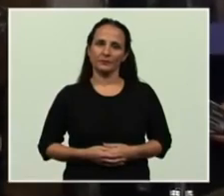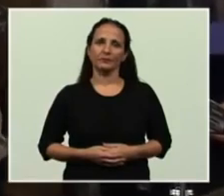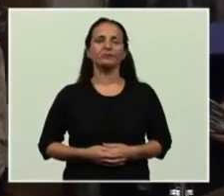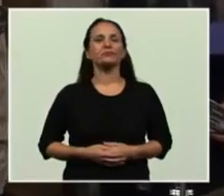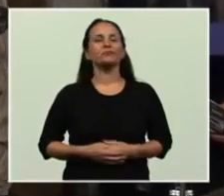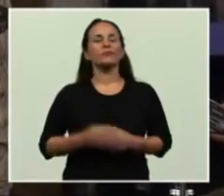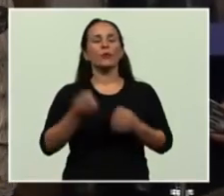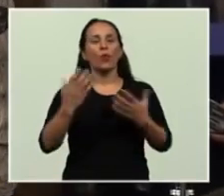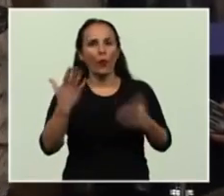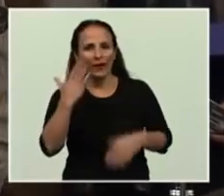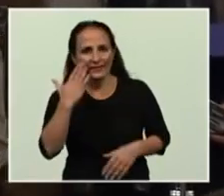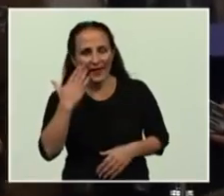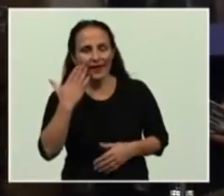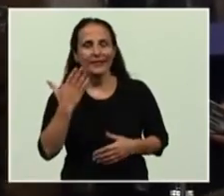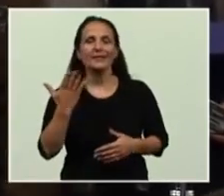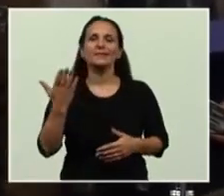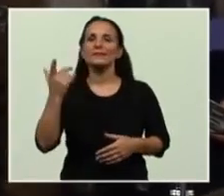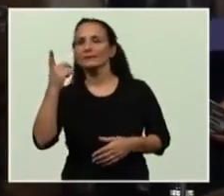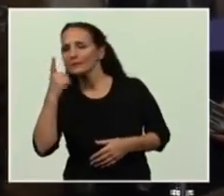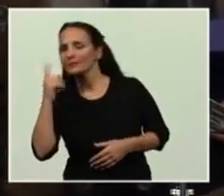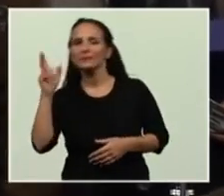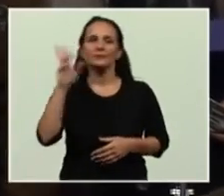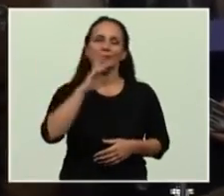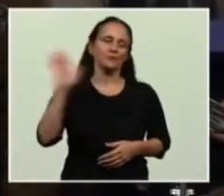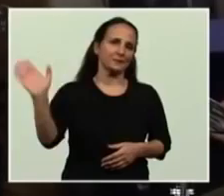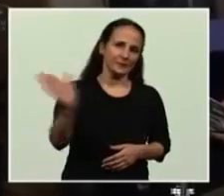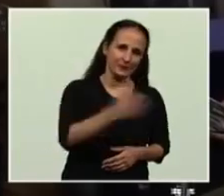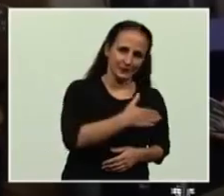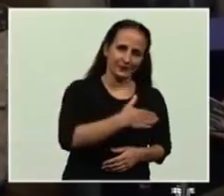¡Muchas gracias a todos y a todas!